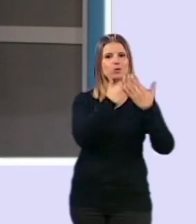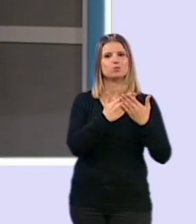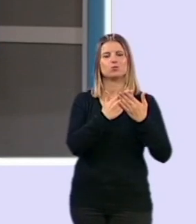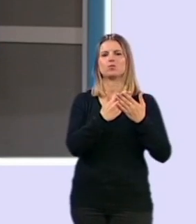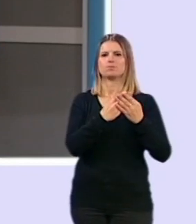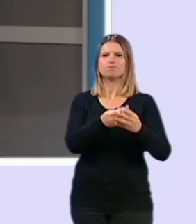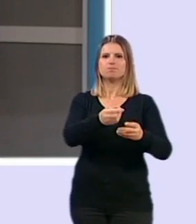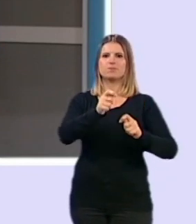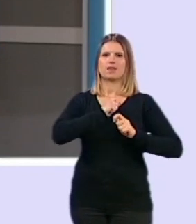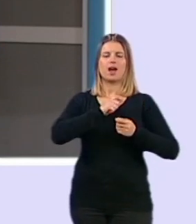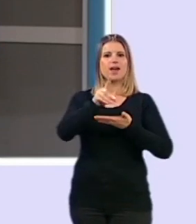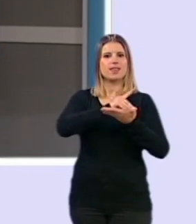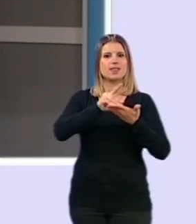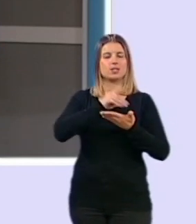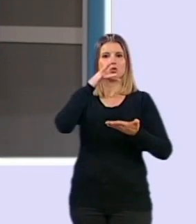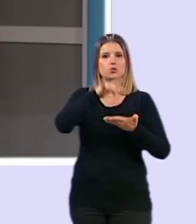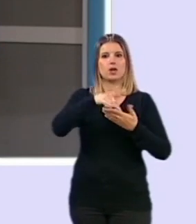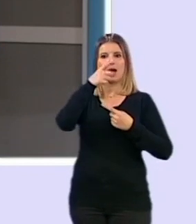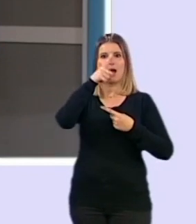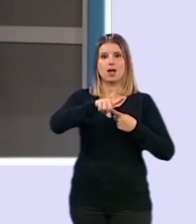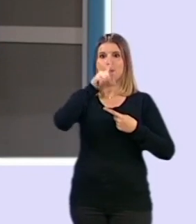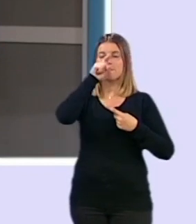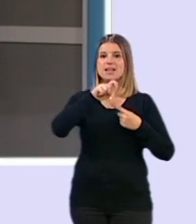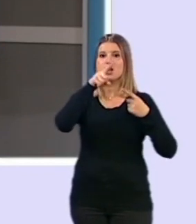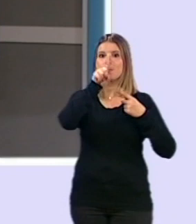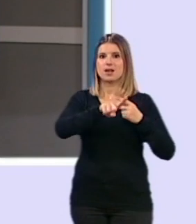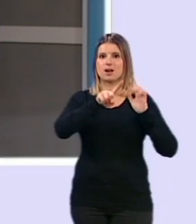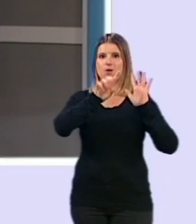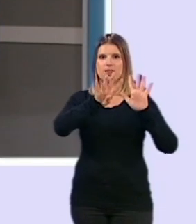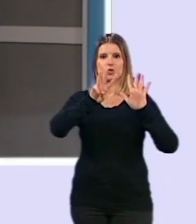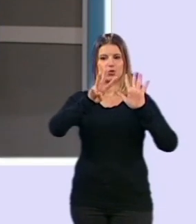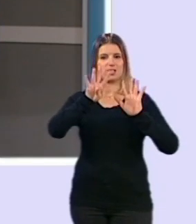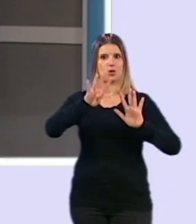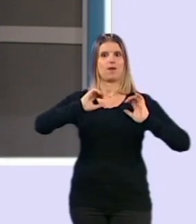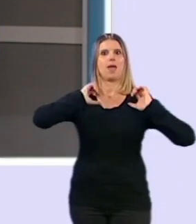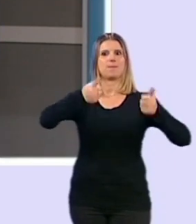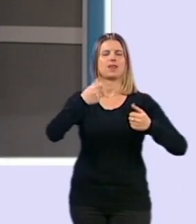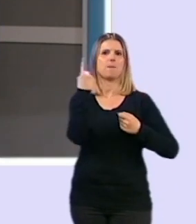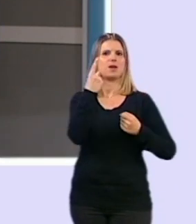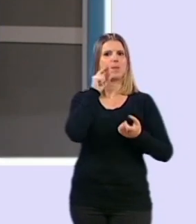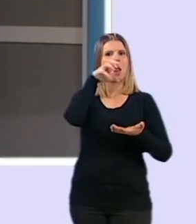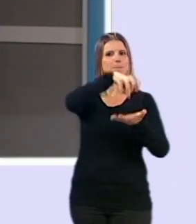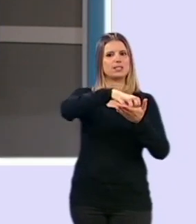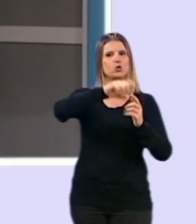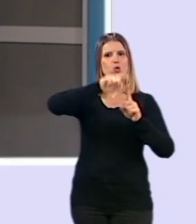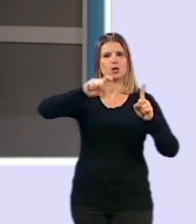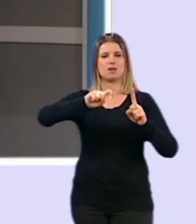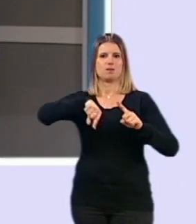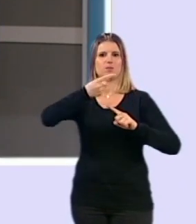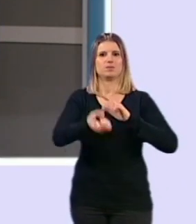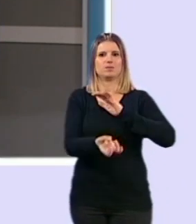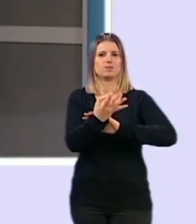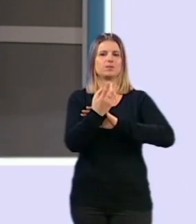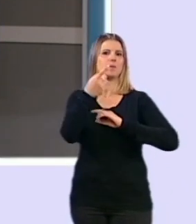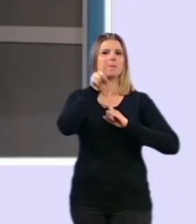porque desde el año 1989 que tenemos la primera estación, así como las posteriores que se han ido creando en el año 1992,